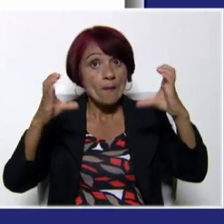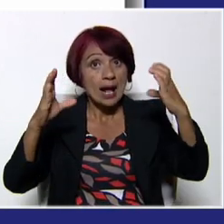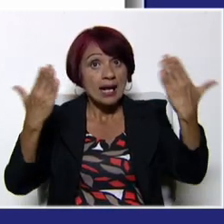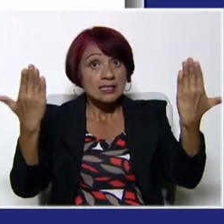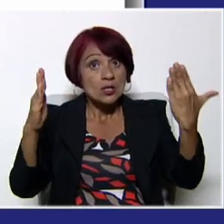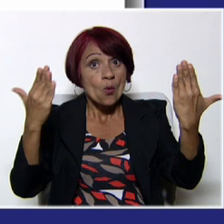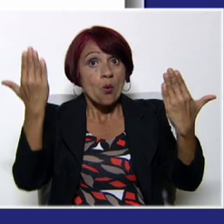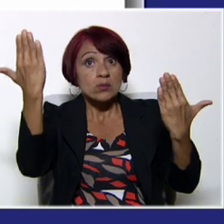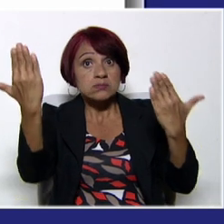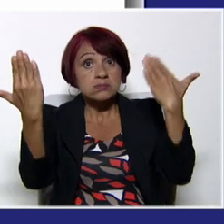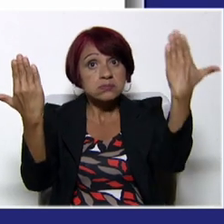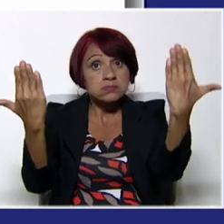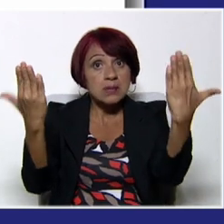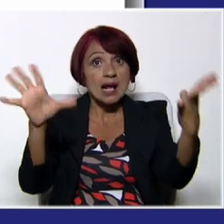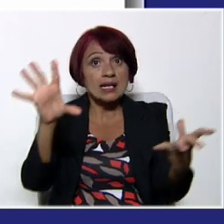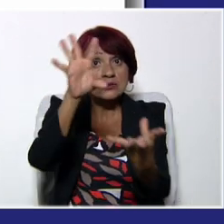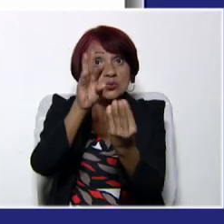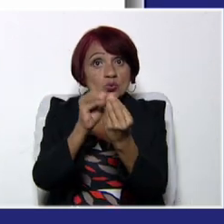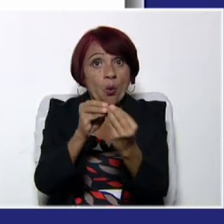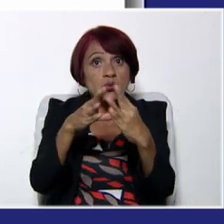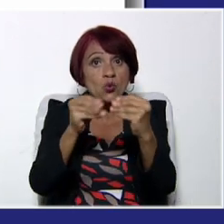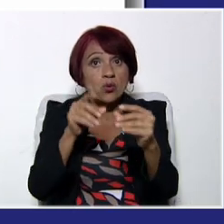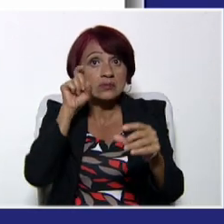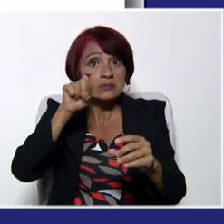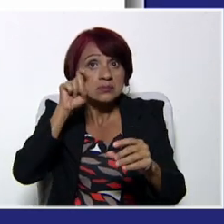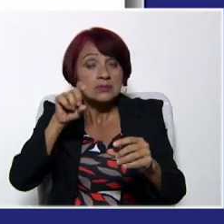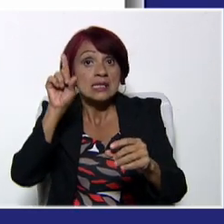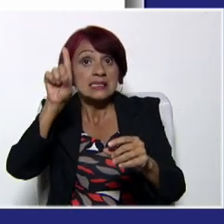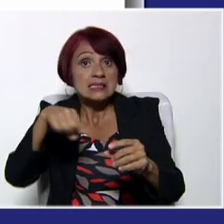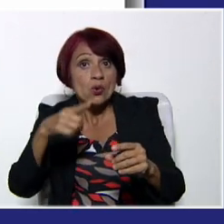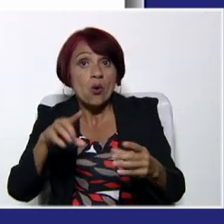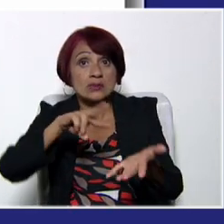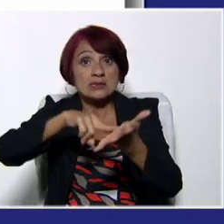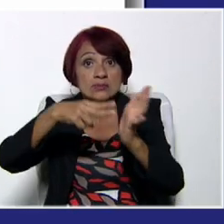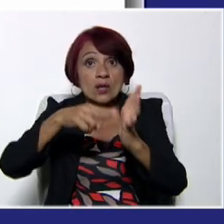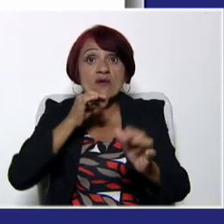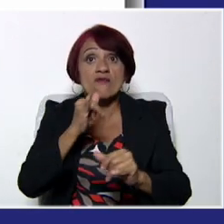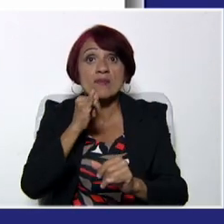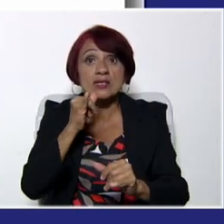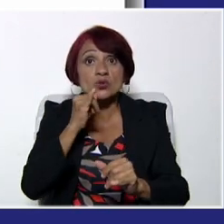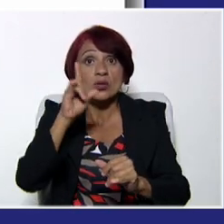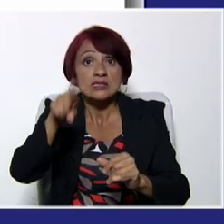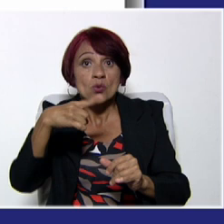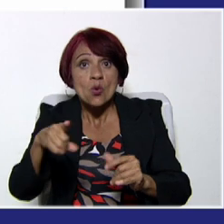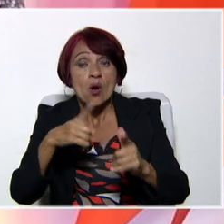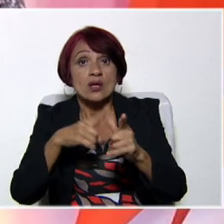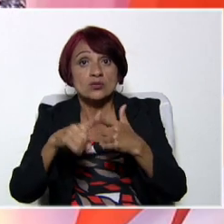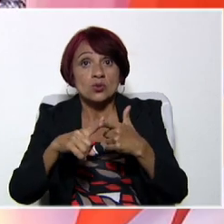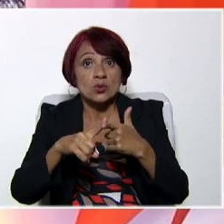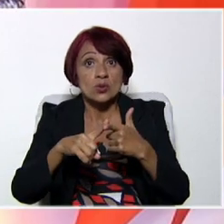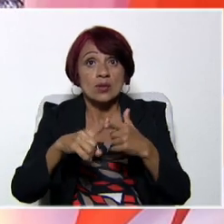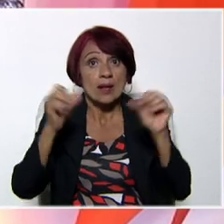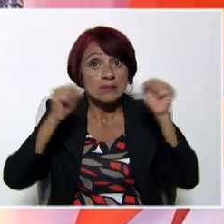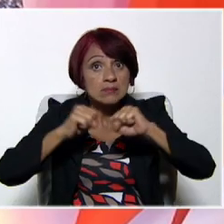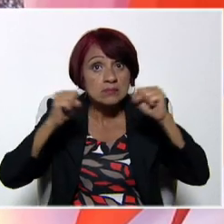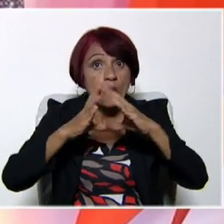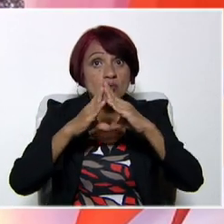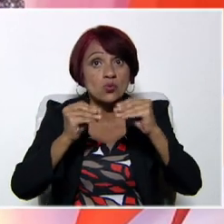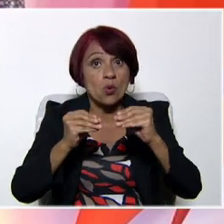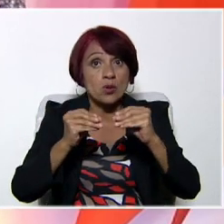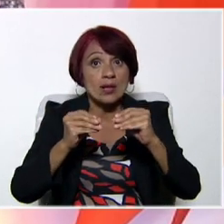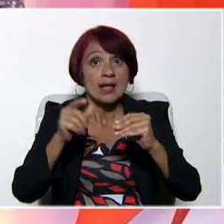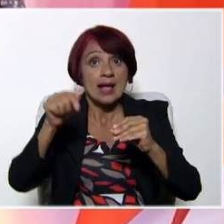que va a permitir resumir o sintetizar una determinada información y va a posibilitar